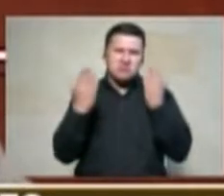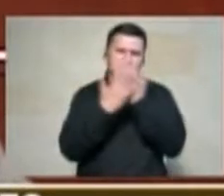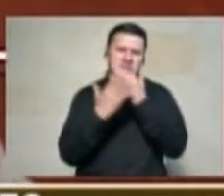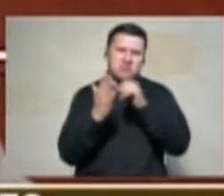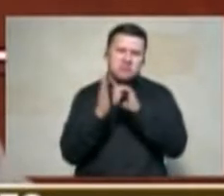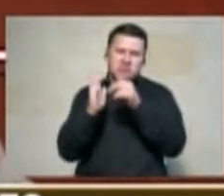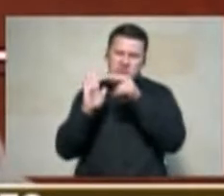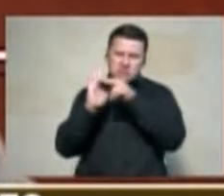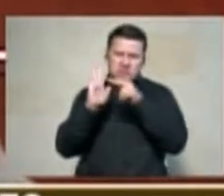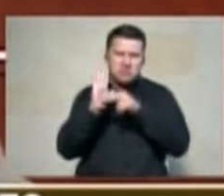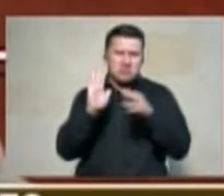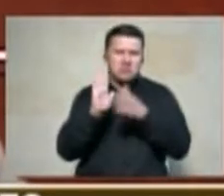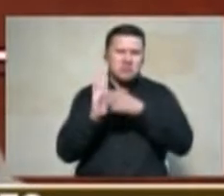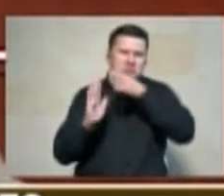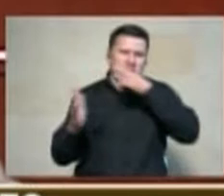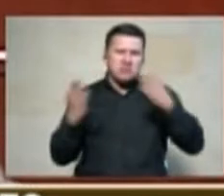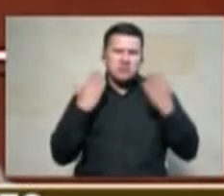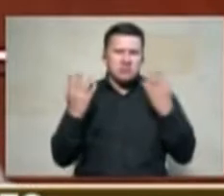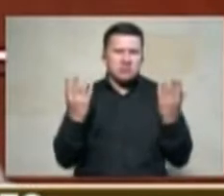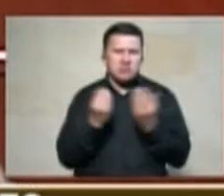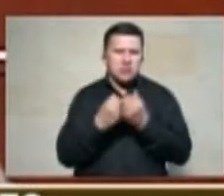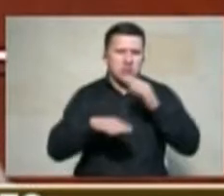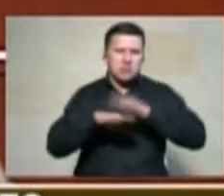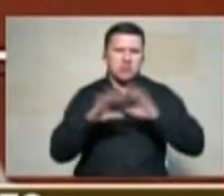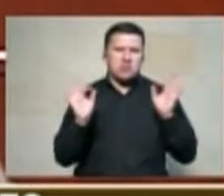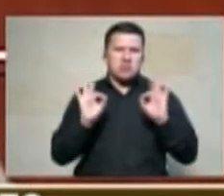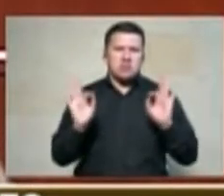norma que el campesino no es culpable